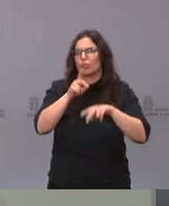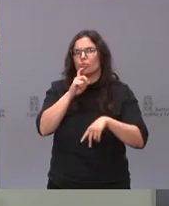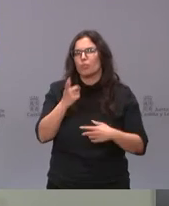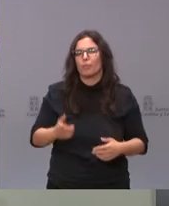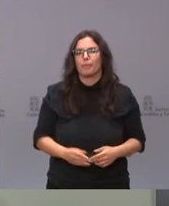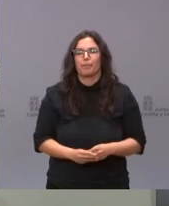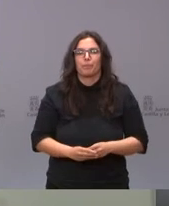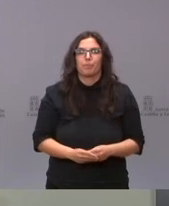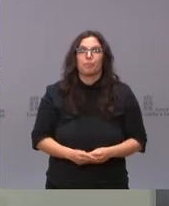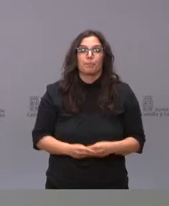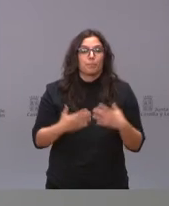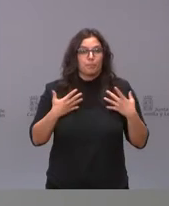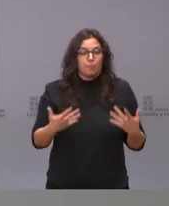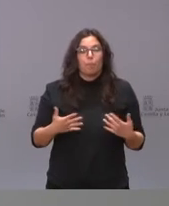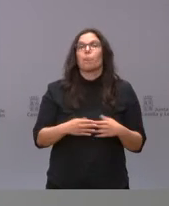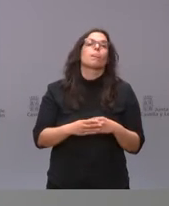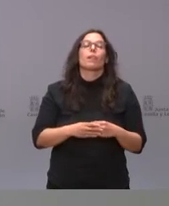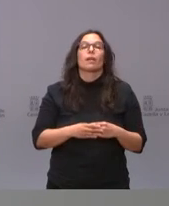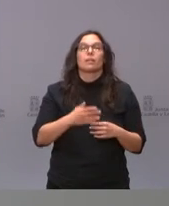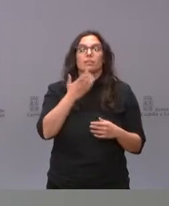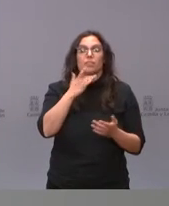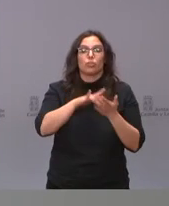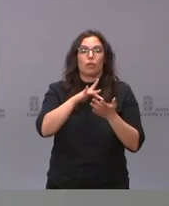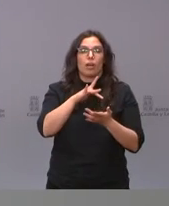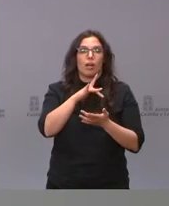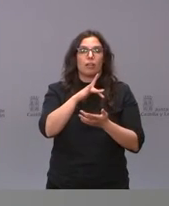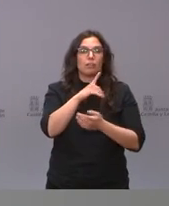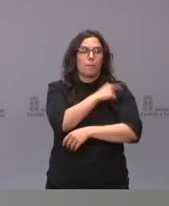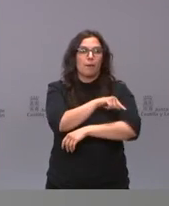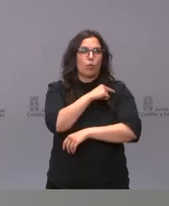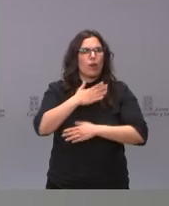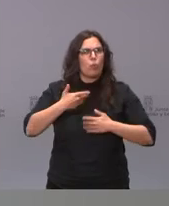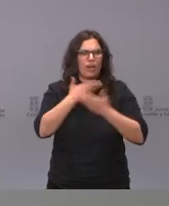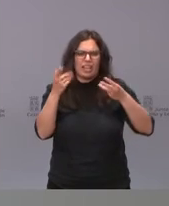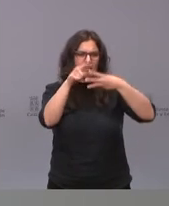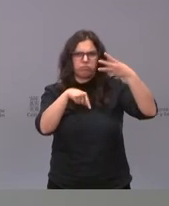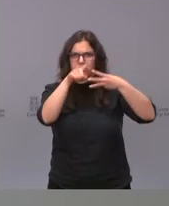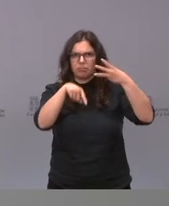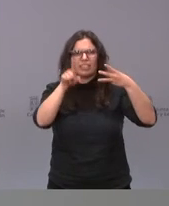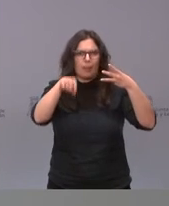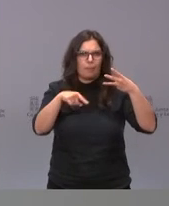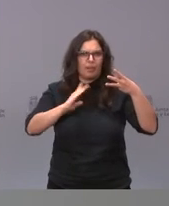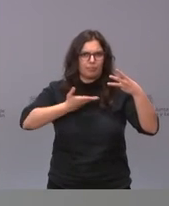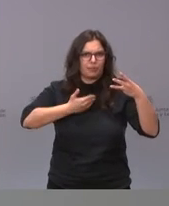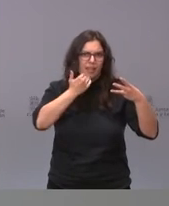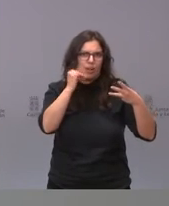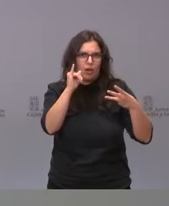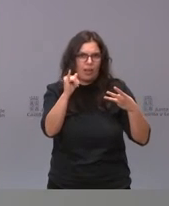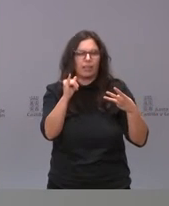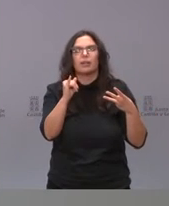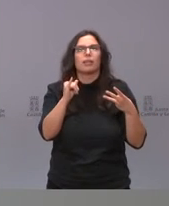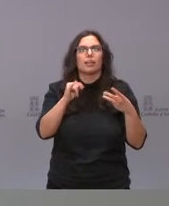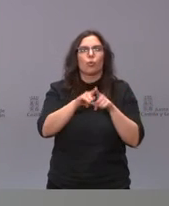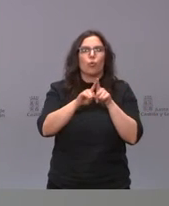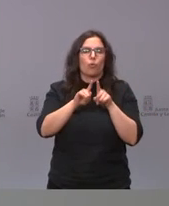bueno todas las reacciones adversas y no solamente las de astrazeneca las de pfizer y moderna que también que también existen son todas